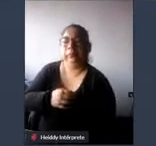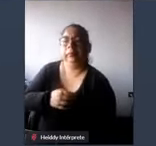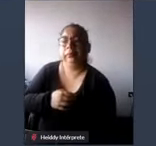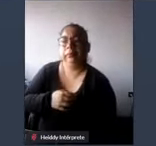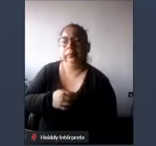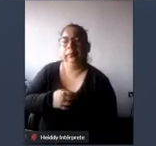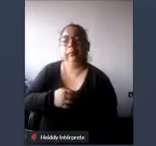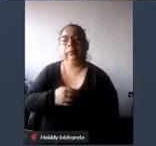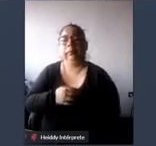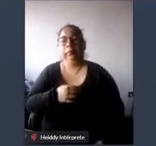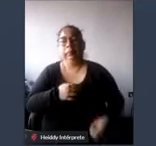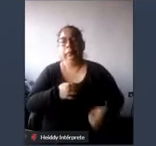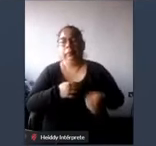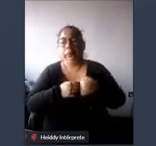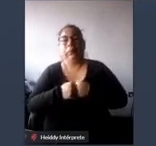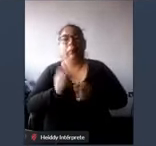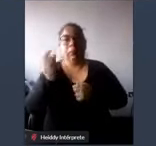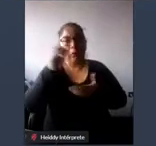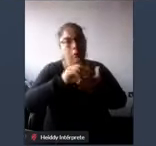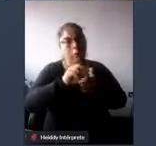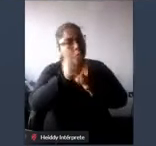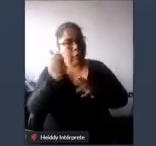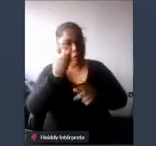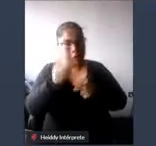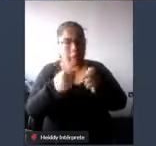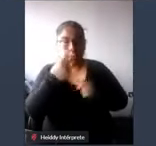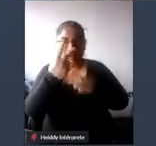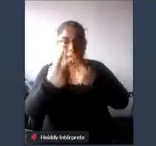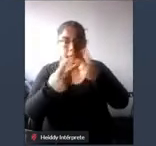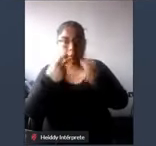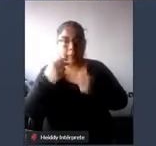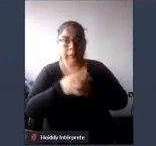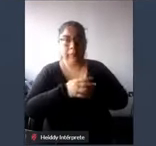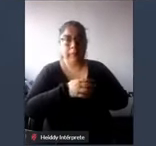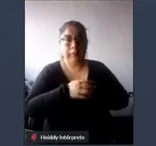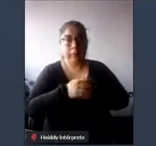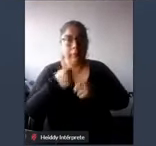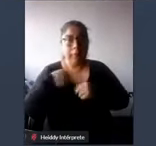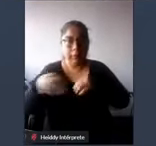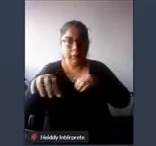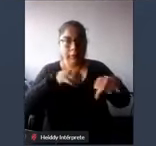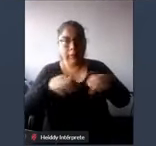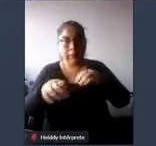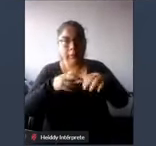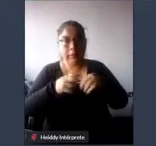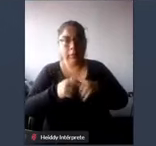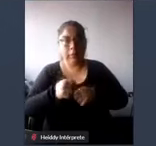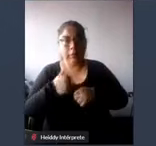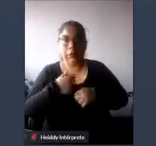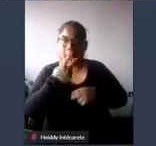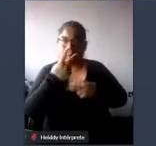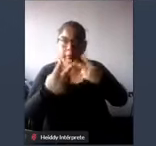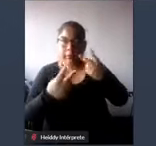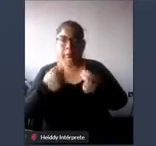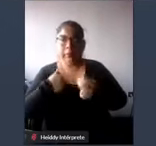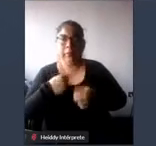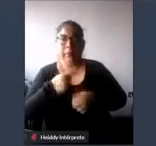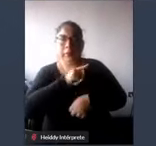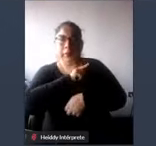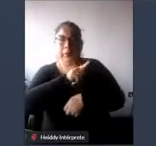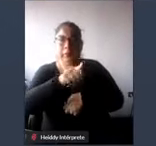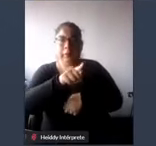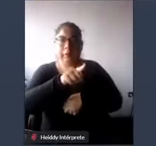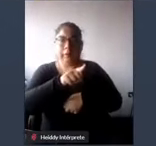otra de las cosas que quiero hacer notar es que entre mis actividades yo me he desempeñado como jefe de la